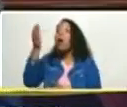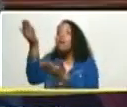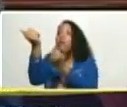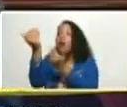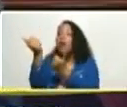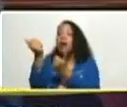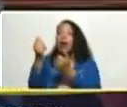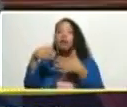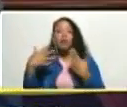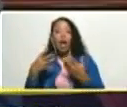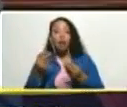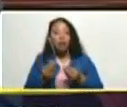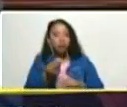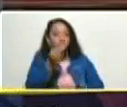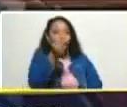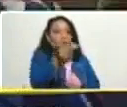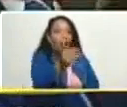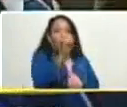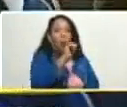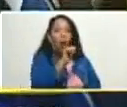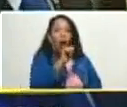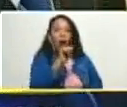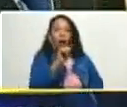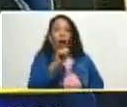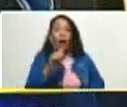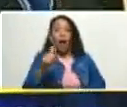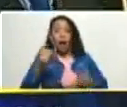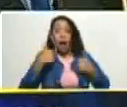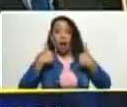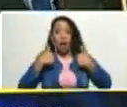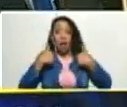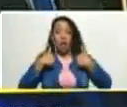que dar agua a uno se le hace más urgente